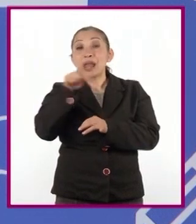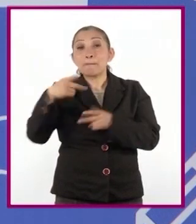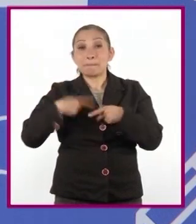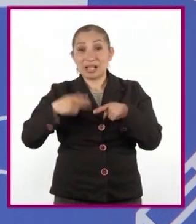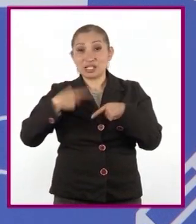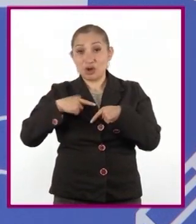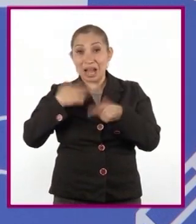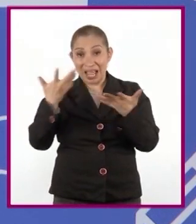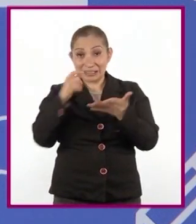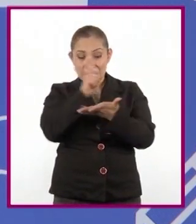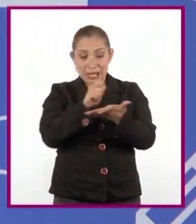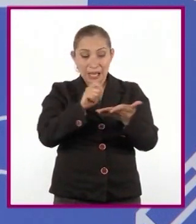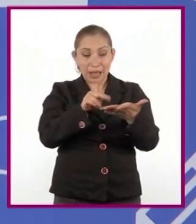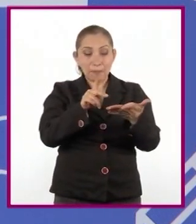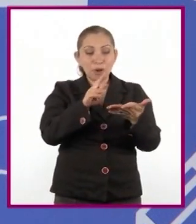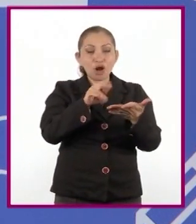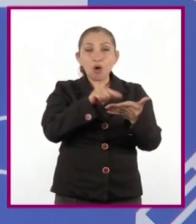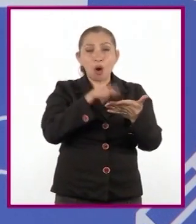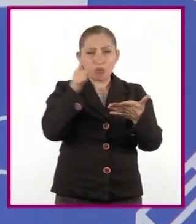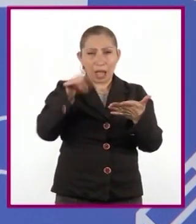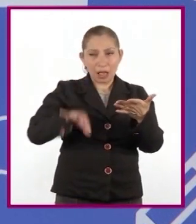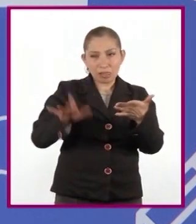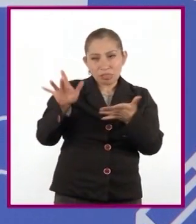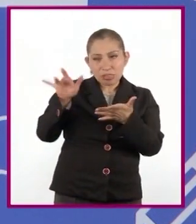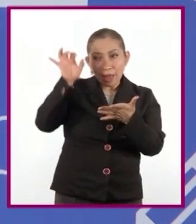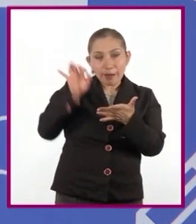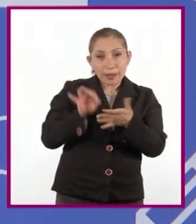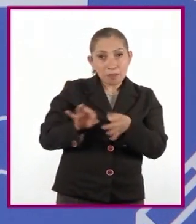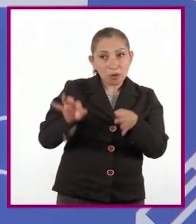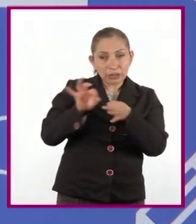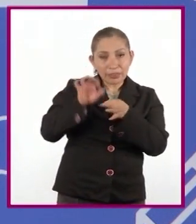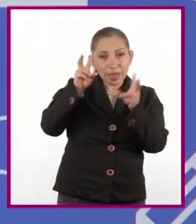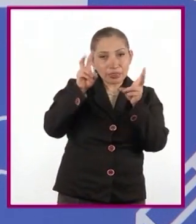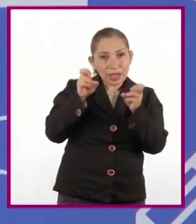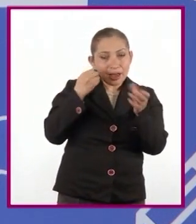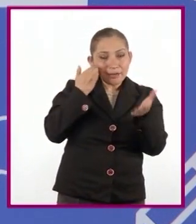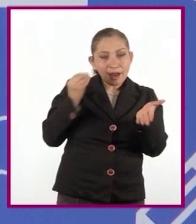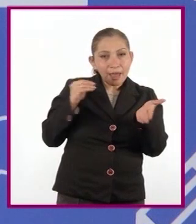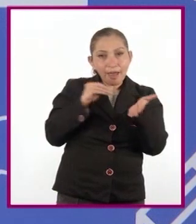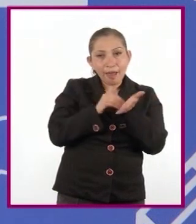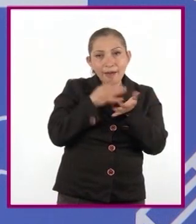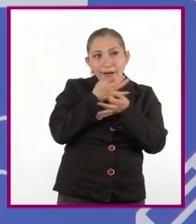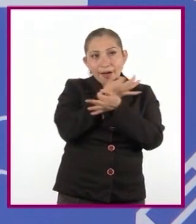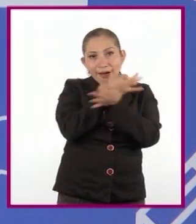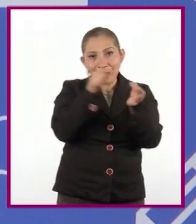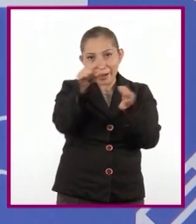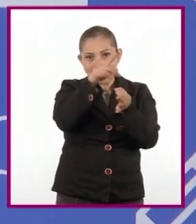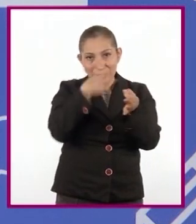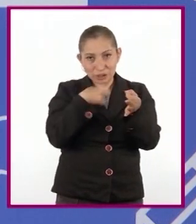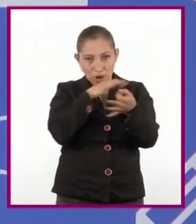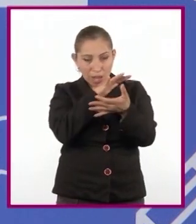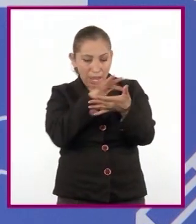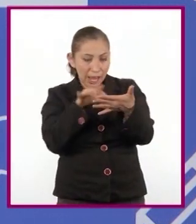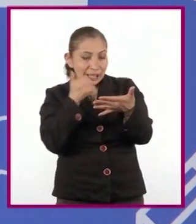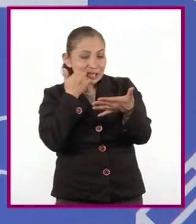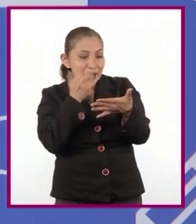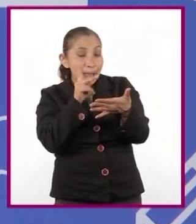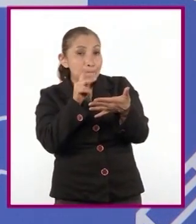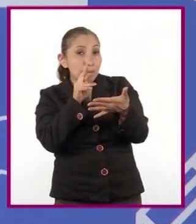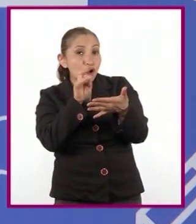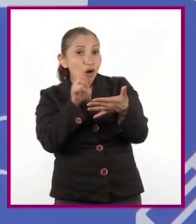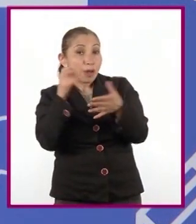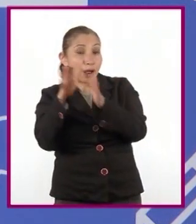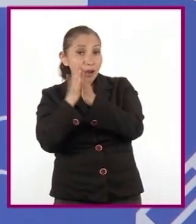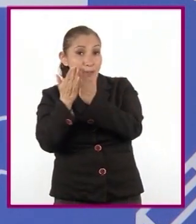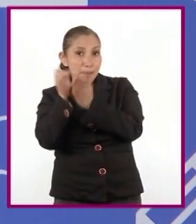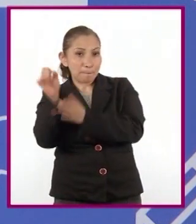autor de este prólogo tiene como dato interesante un título que pretende comunicar al lector la intención de prólogo y de la